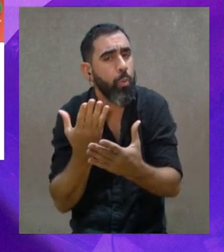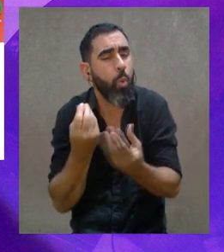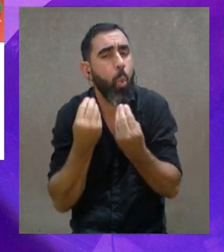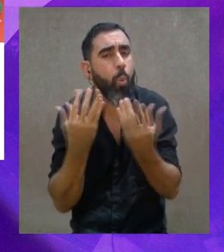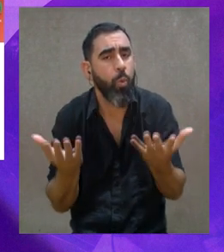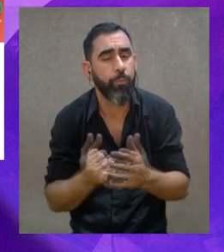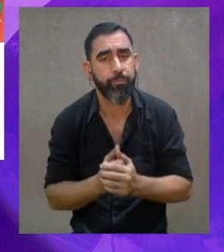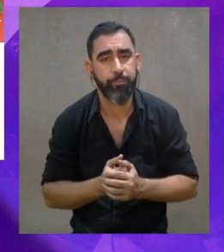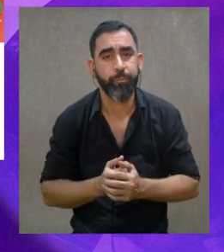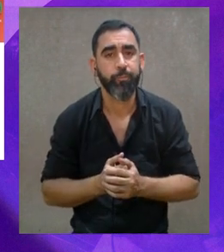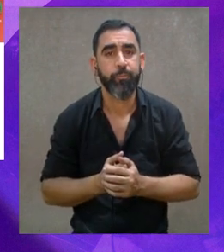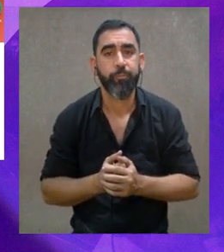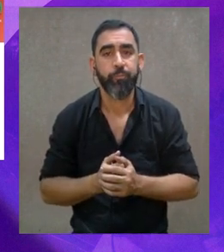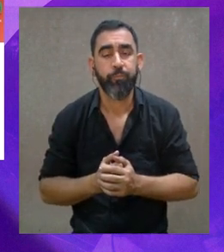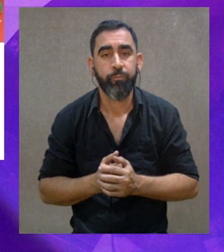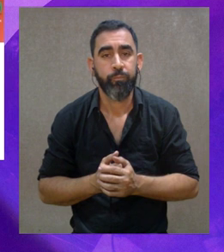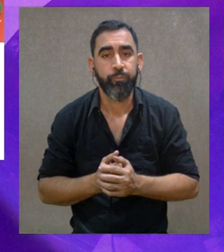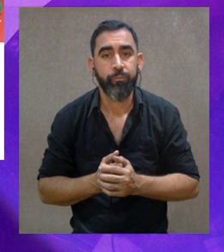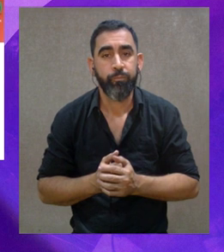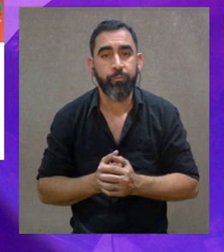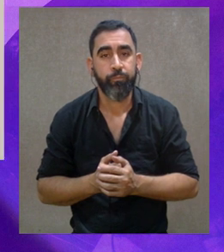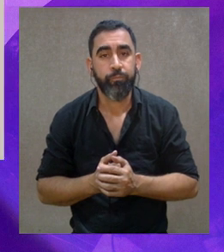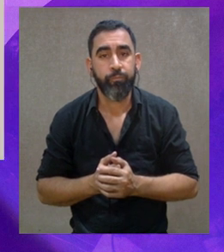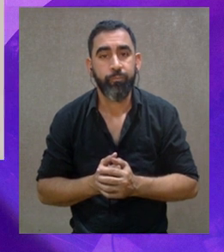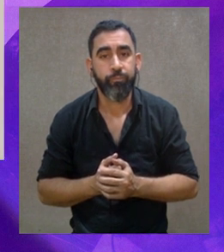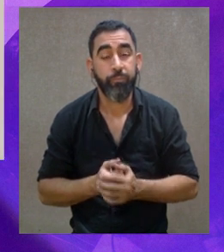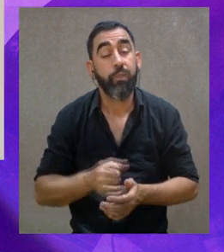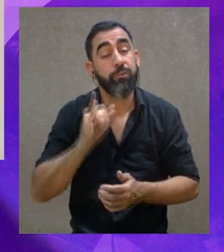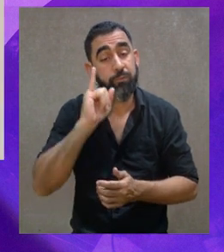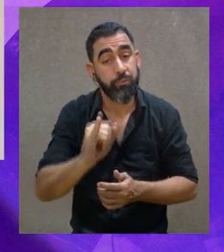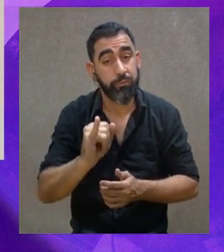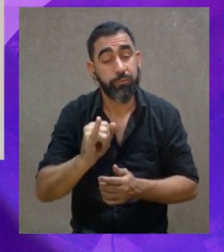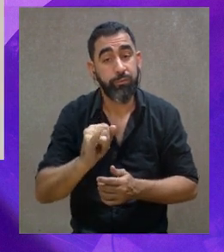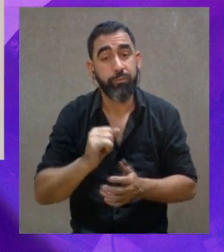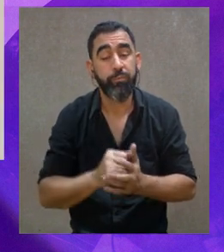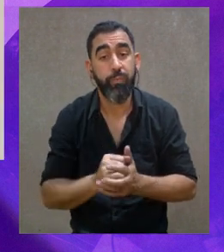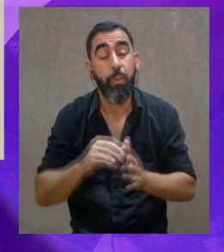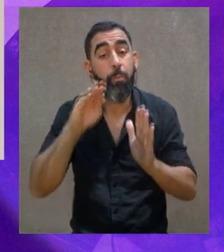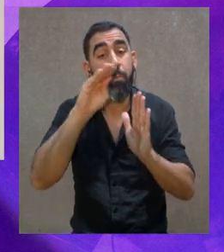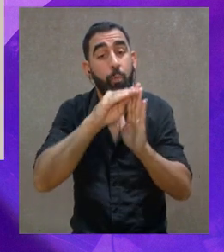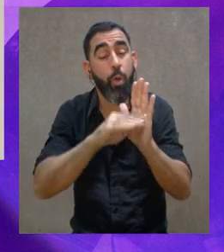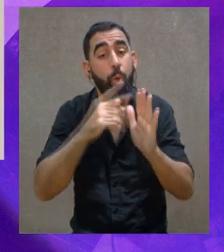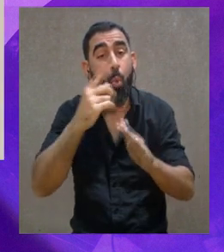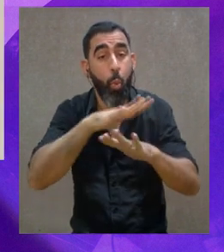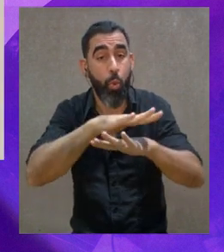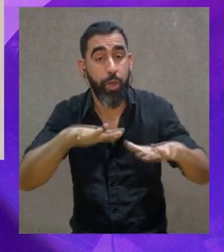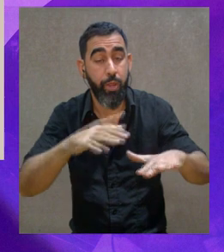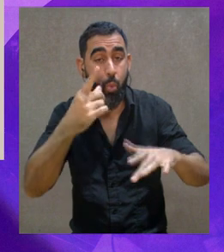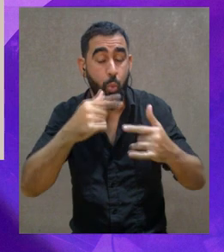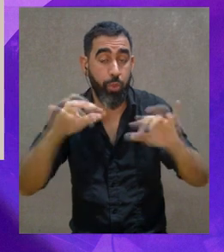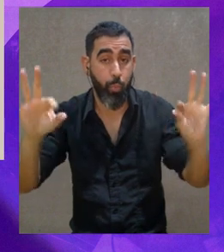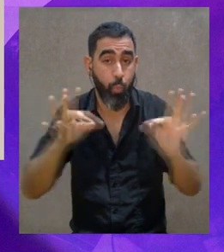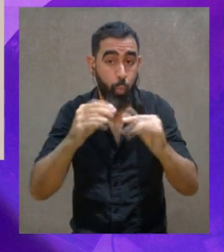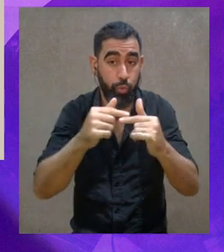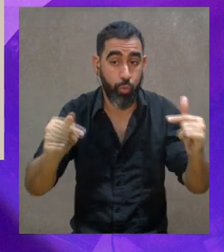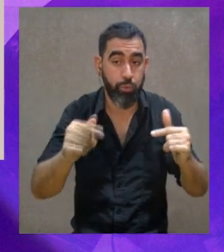cómo se sostienen al día de hoy? Claudia. Sí. Bueno, sí, como bien lo decías, el programa Un Niño,